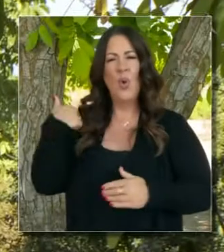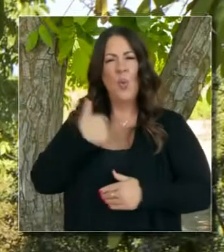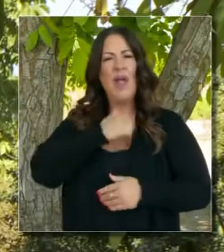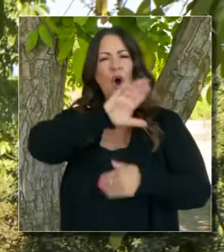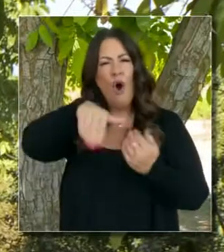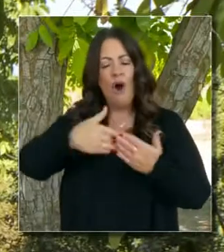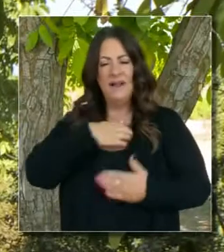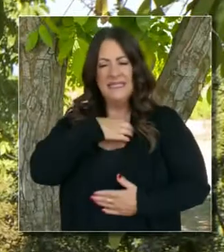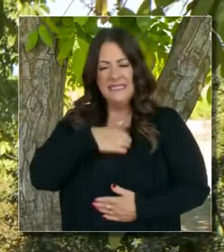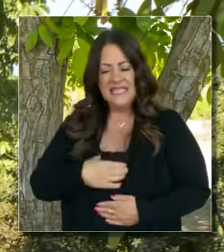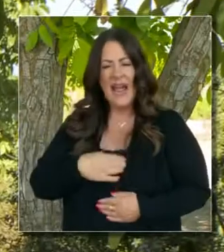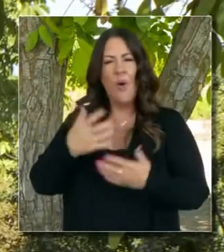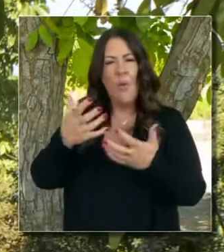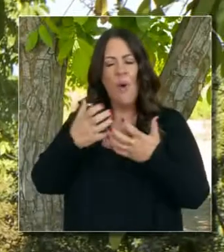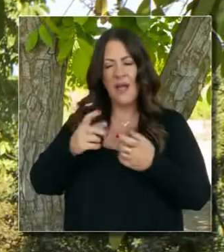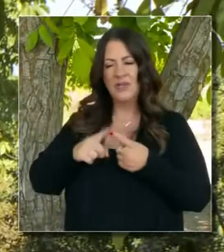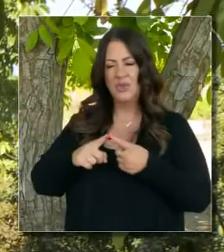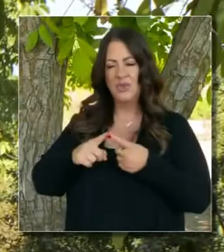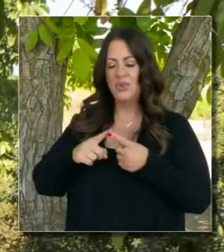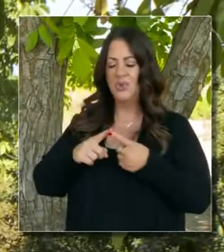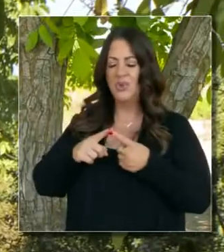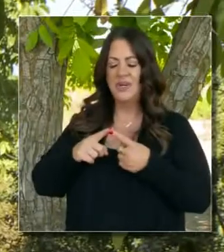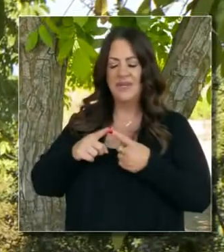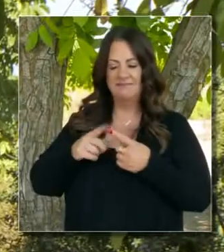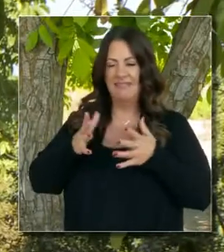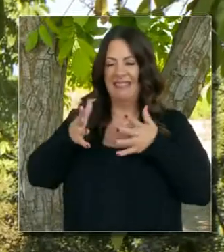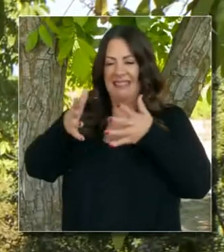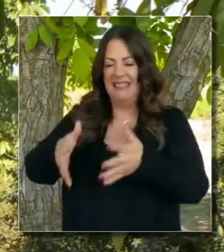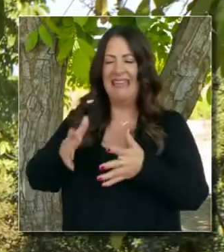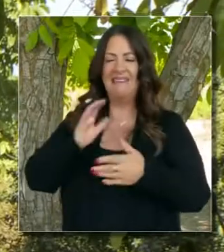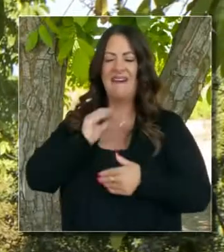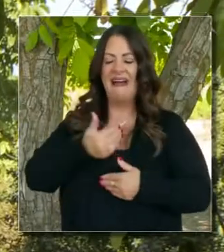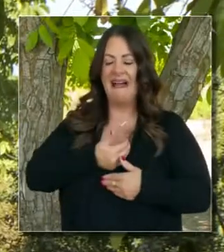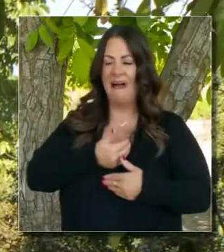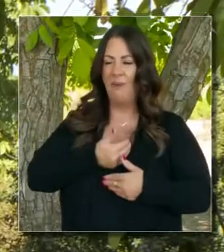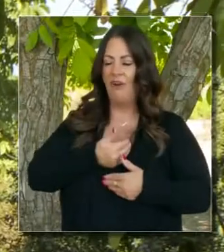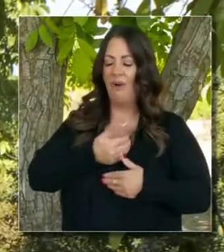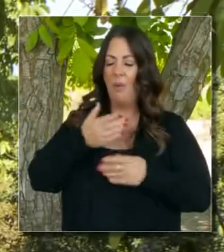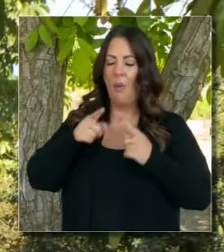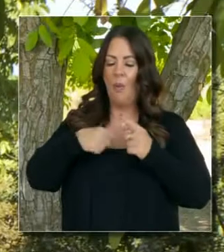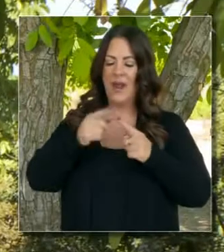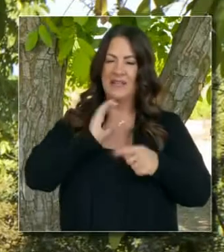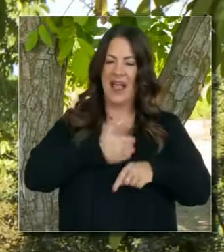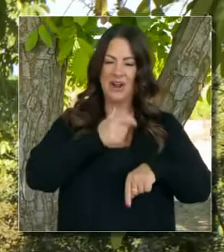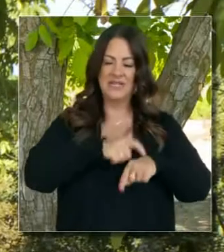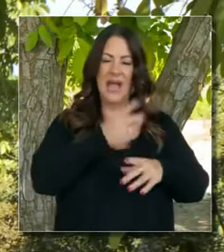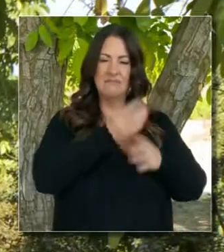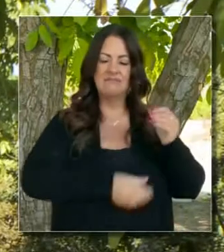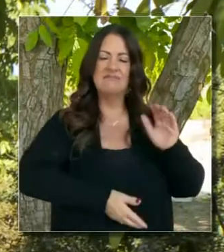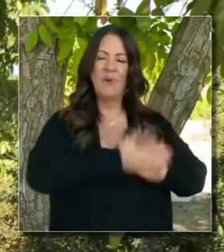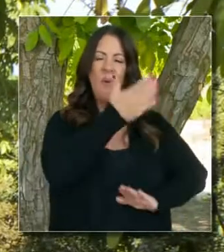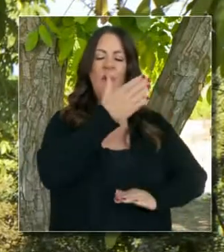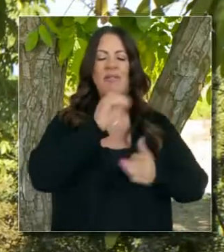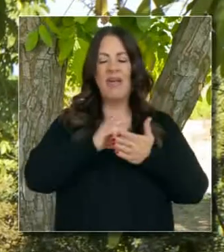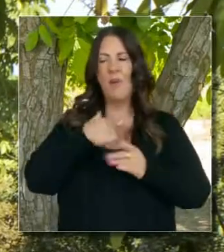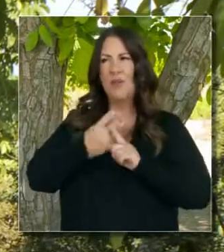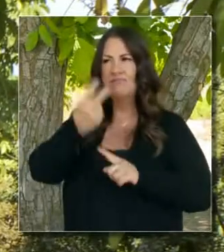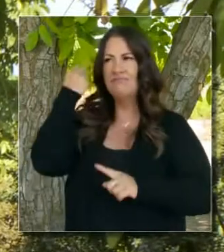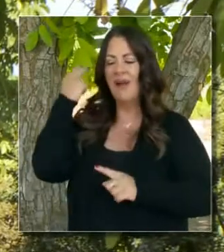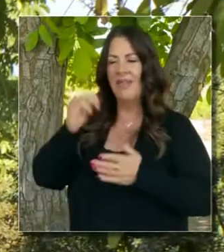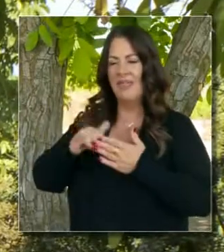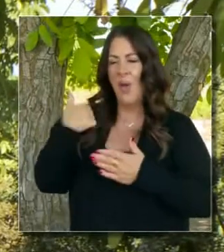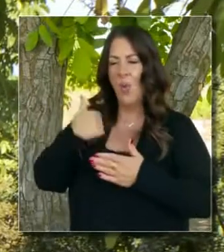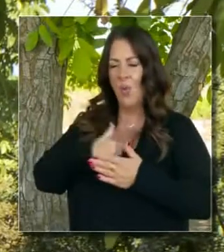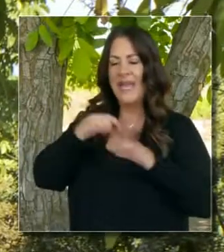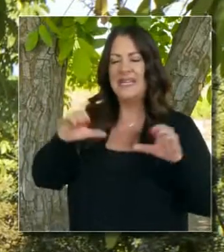capaces. Y eso es el deseo de dejar un legado, de dejar algo para las generaciones futuras que puedan ver el